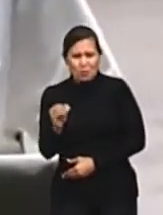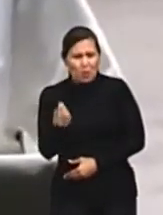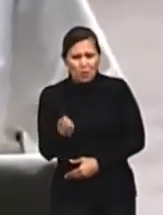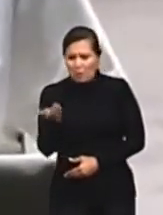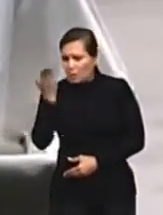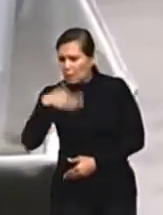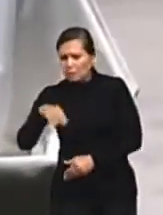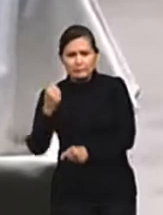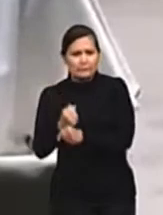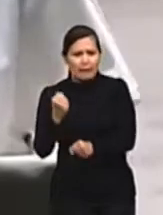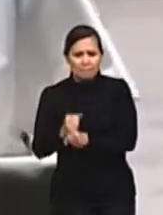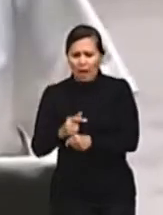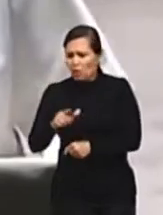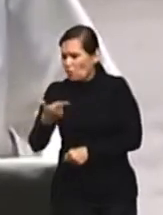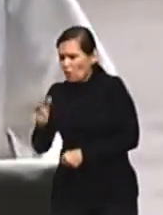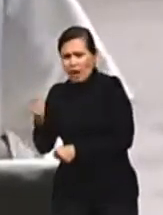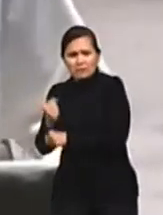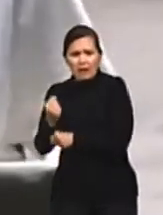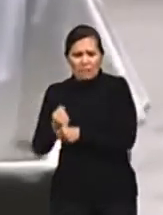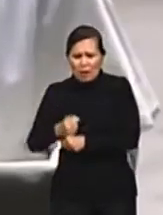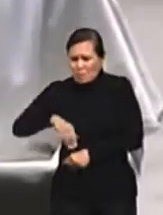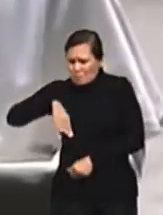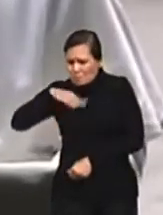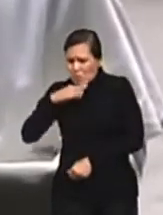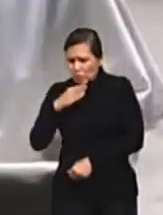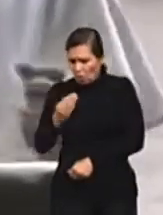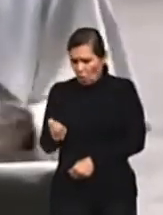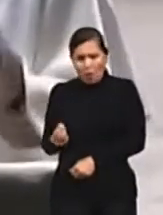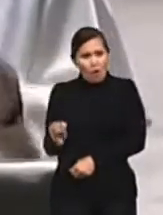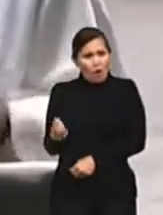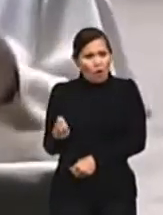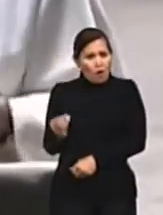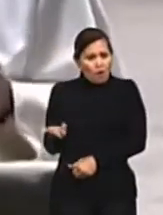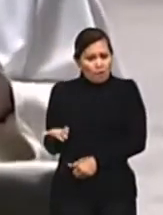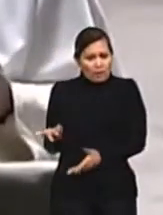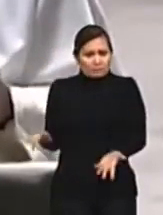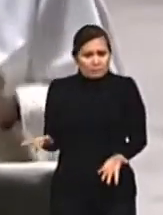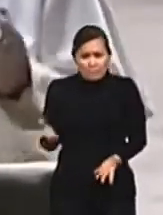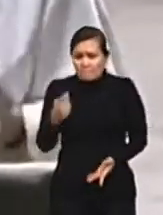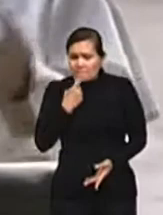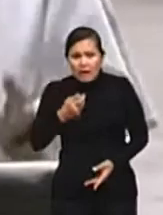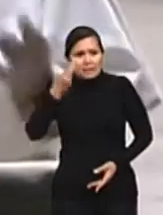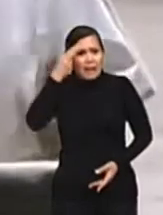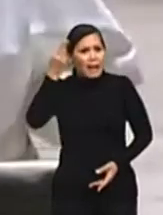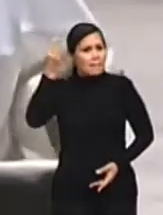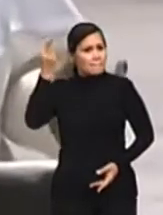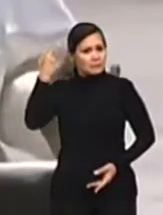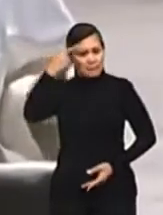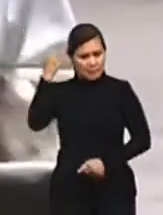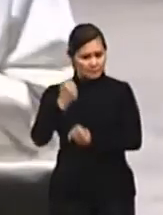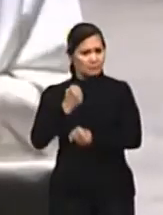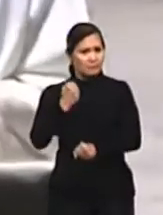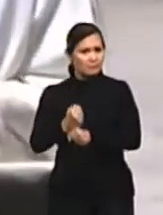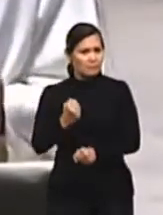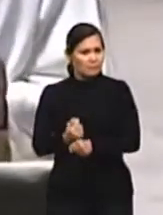sin trabajo, sin desempleo, es muy alto. Y es una generación que no tiene la experiencia de la dignidad ganada por el